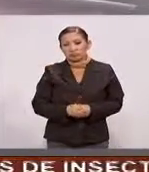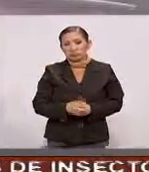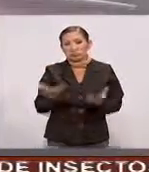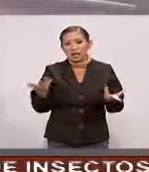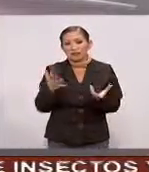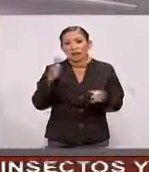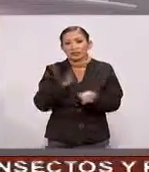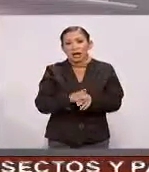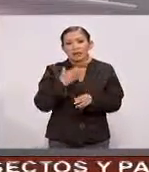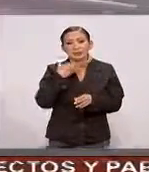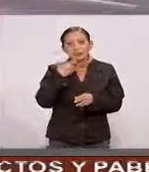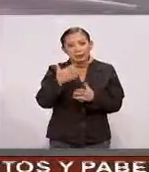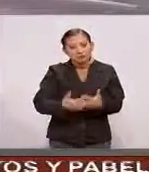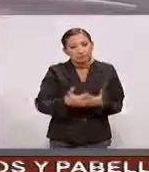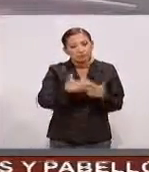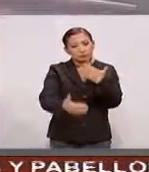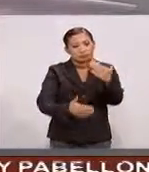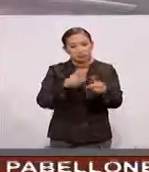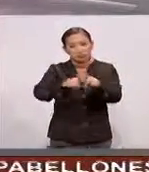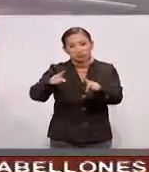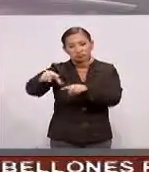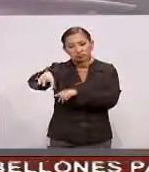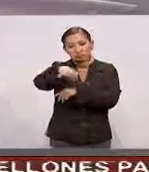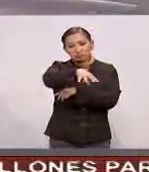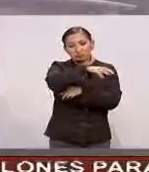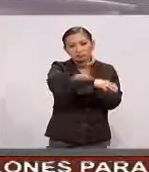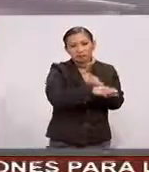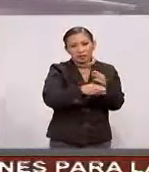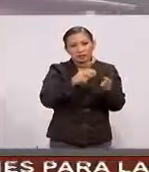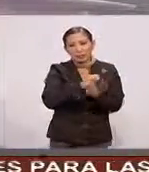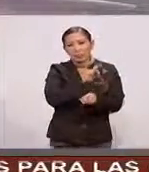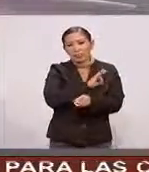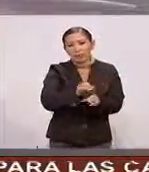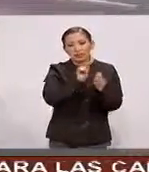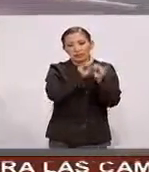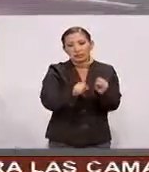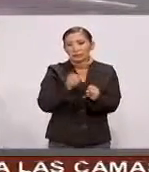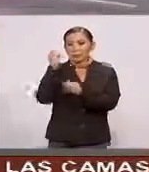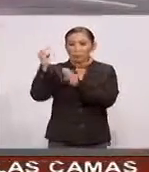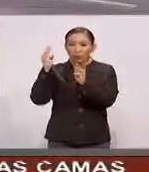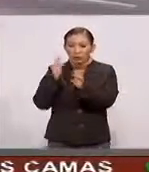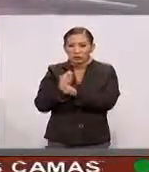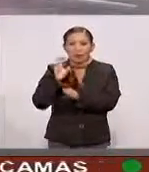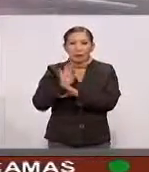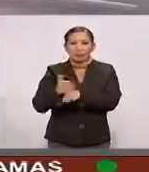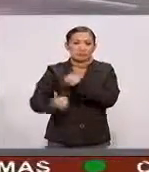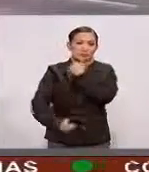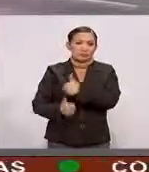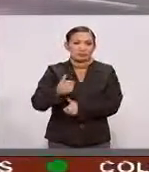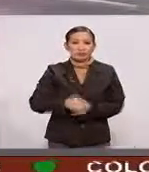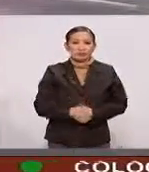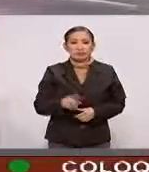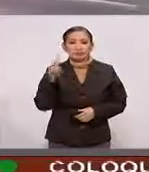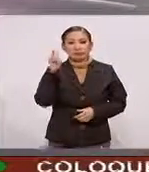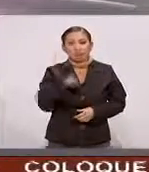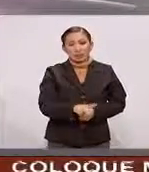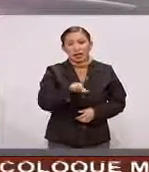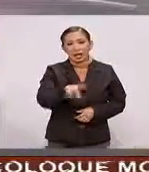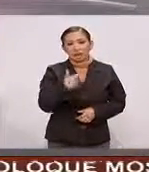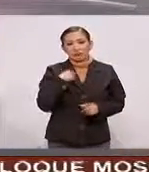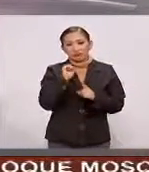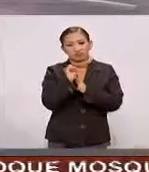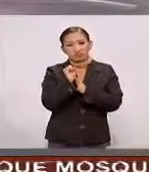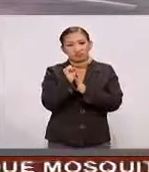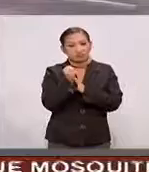Hacerla más eficiente Diversificar nuestros recursos Y poder entrar A un sistema global Más competitivo Lo cierto es Que una